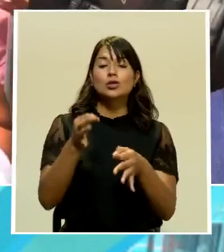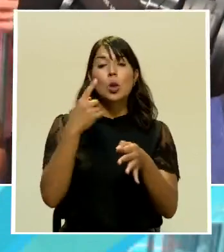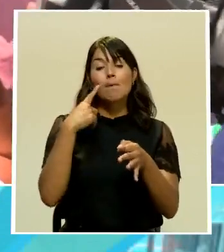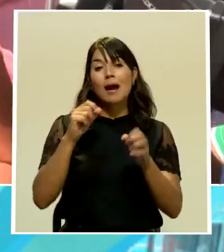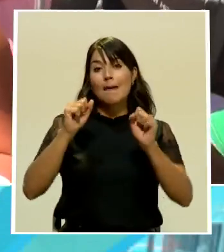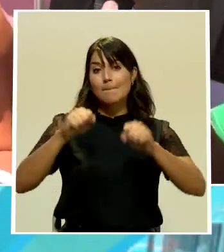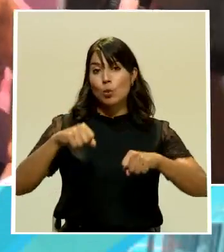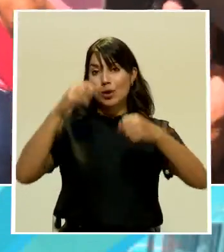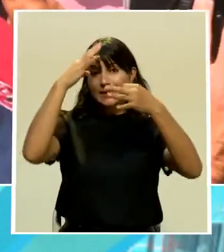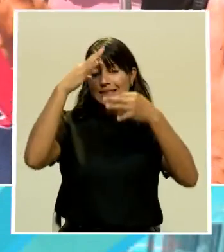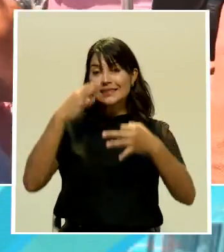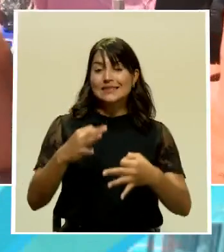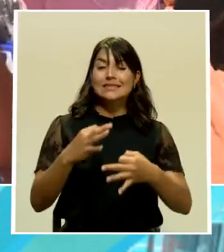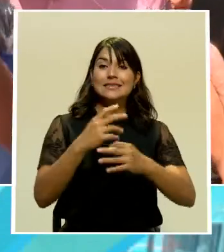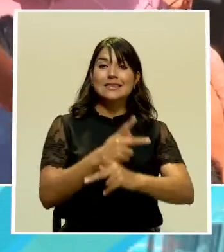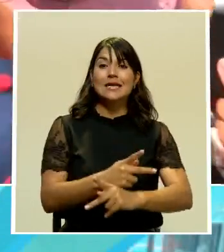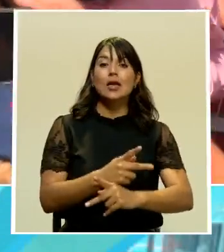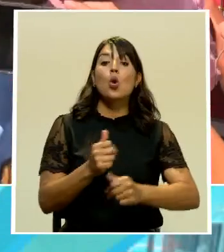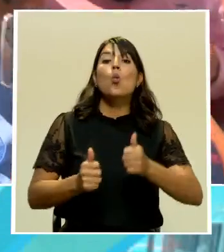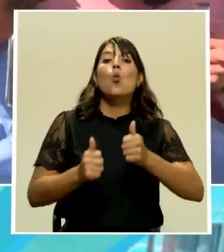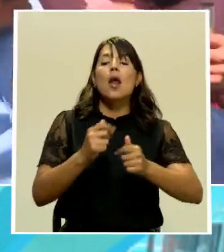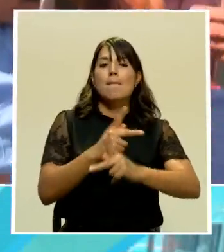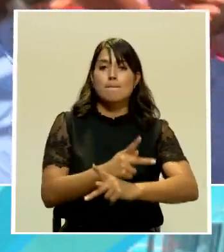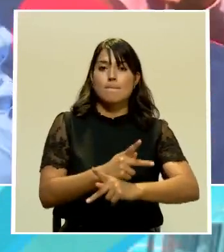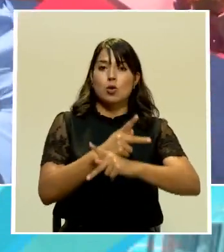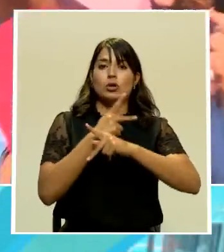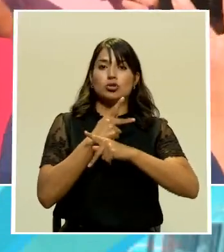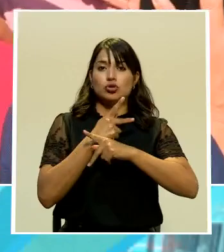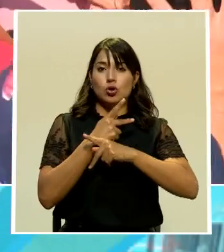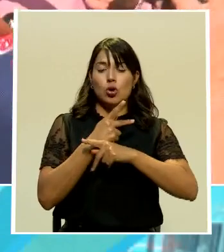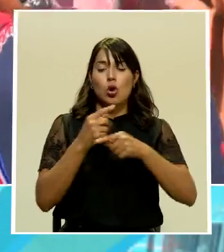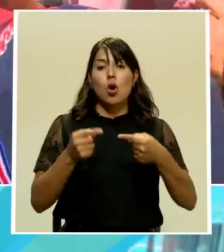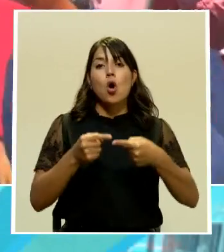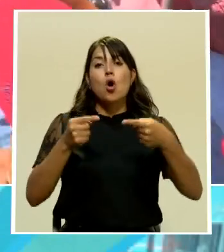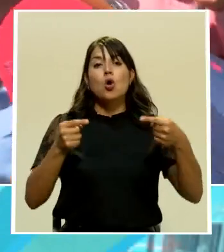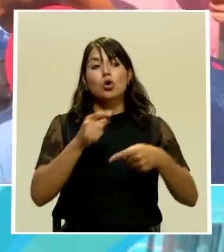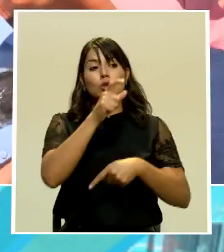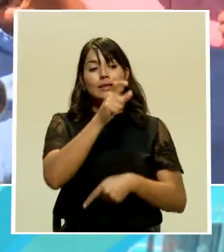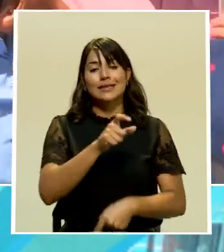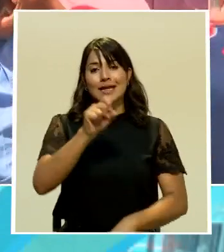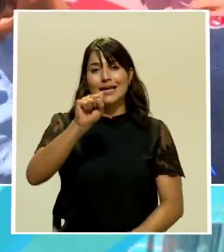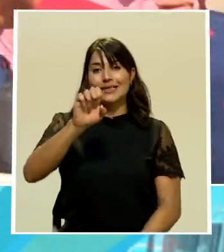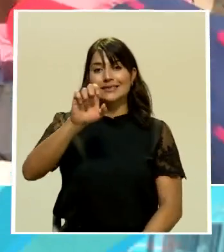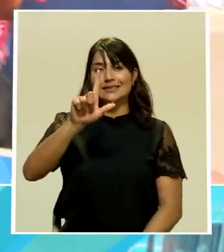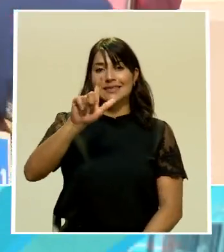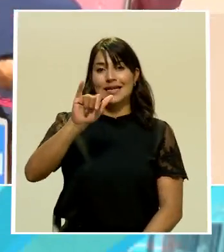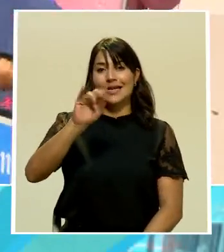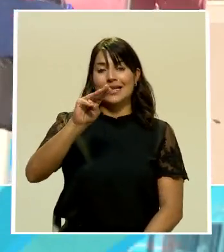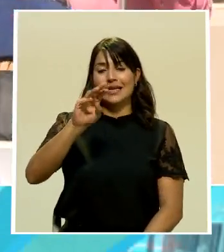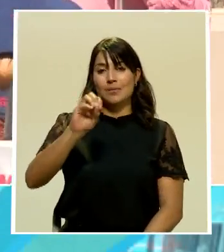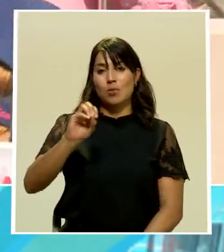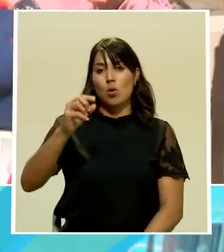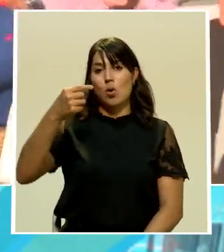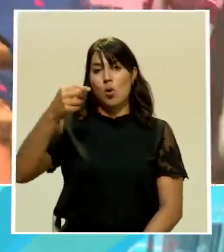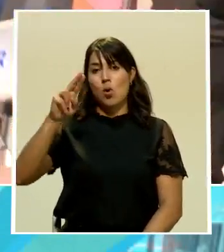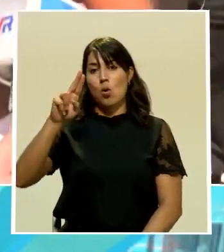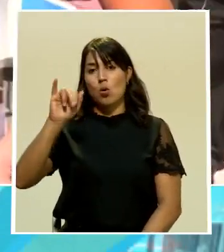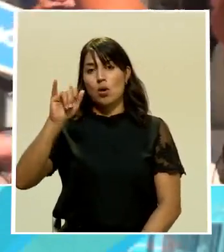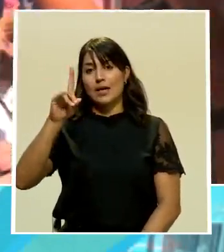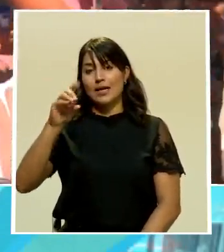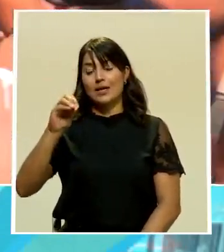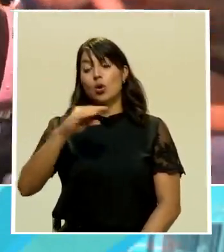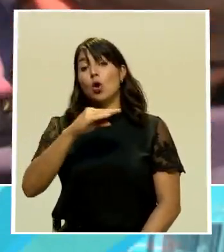cautelares contra Celimo Guido y dos personas más en esta causa que investiga la Fiscalía inició a las 9 y 40.